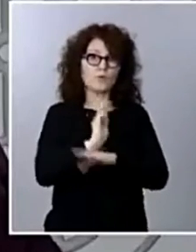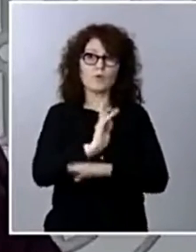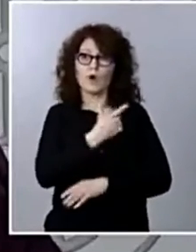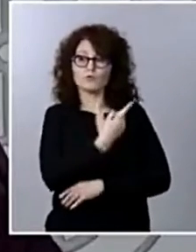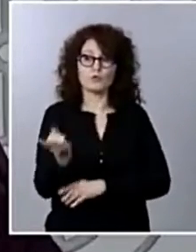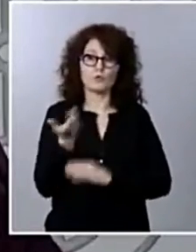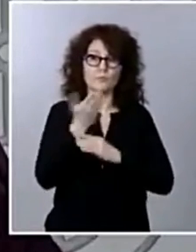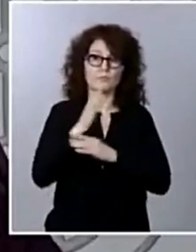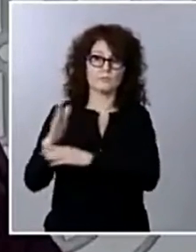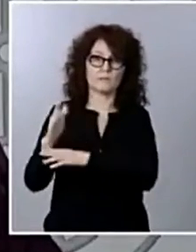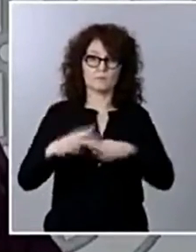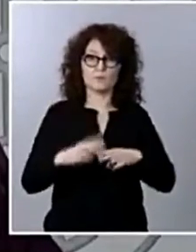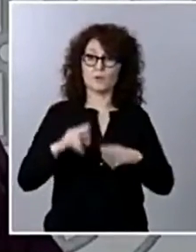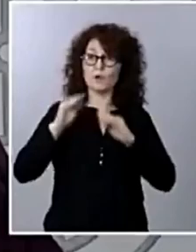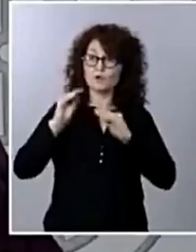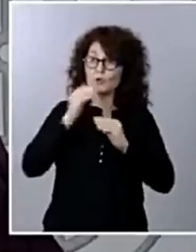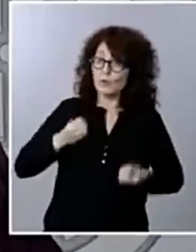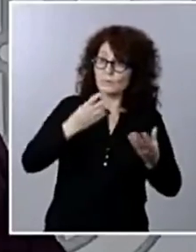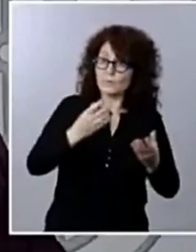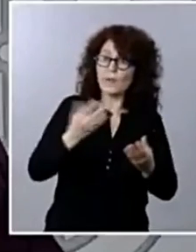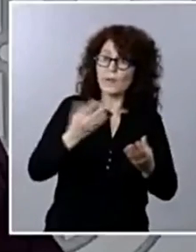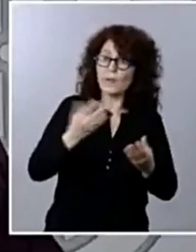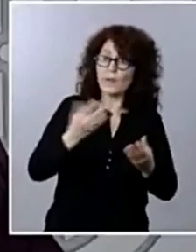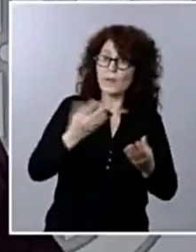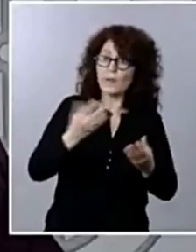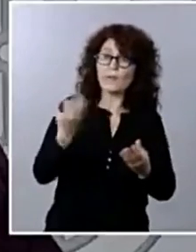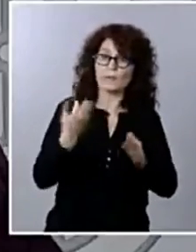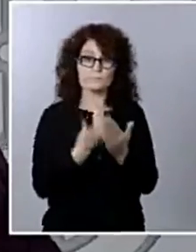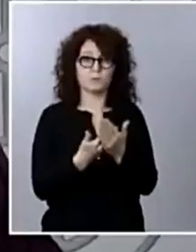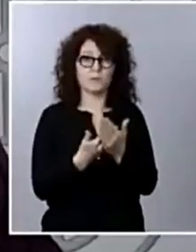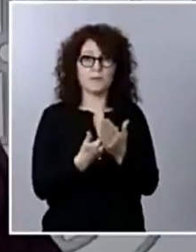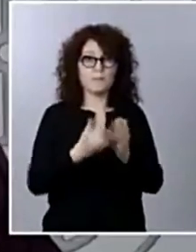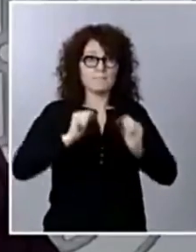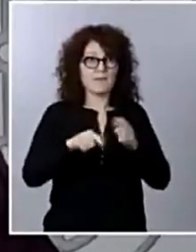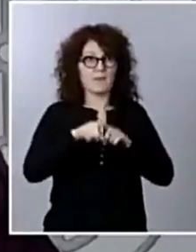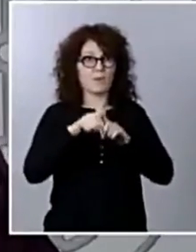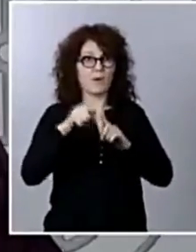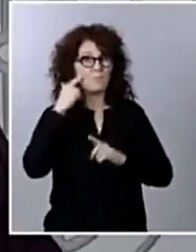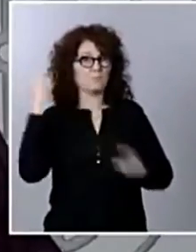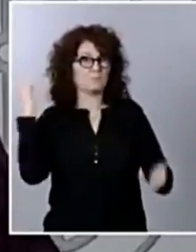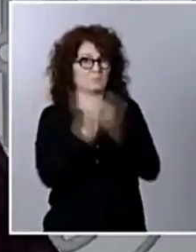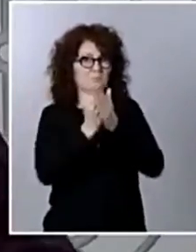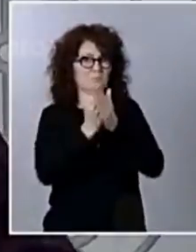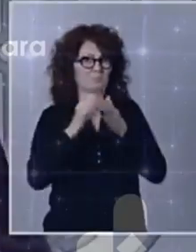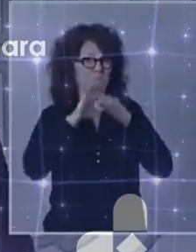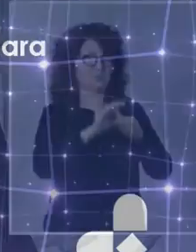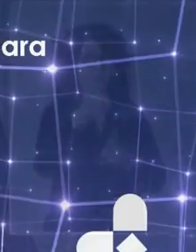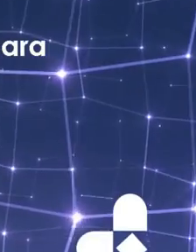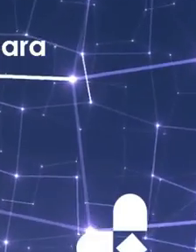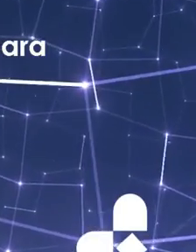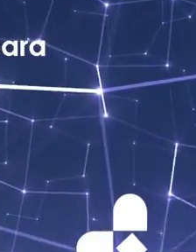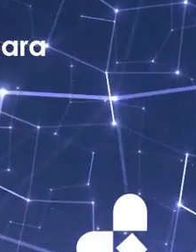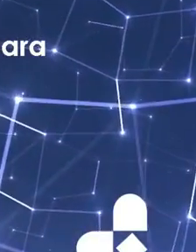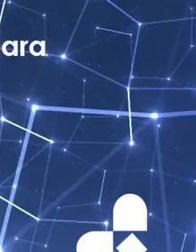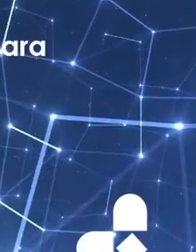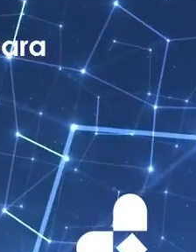para que sus afirmaciones se basen en la evidencia y no se cree un prejuicio respecto a determinadas personas que puedan